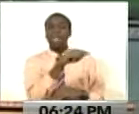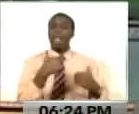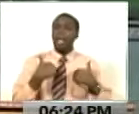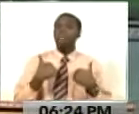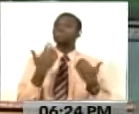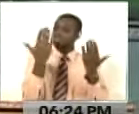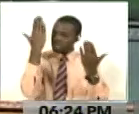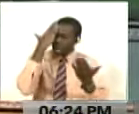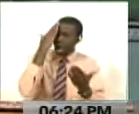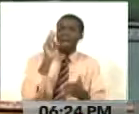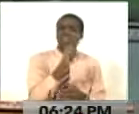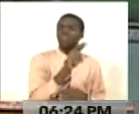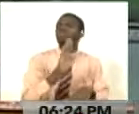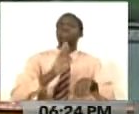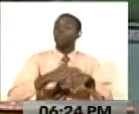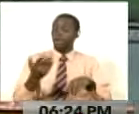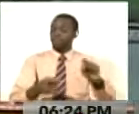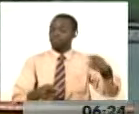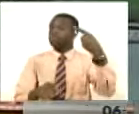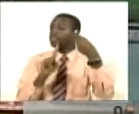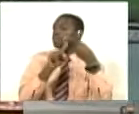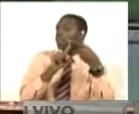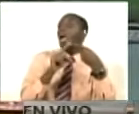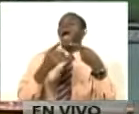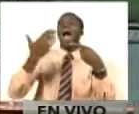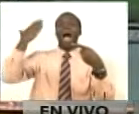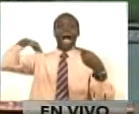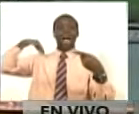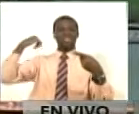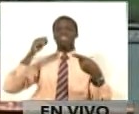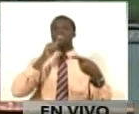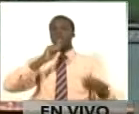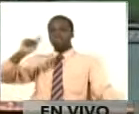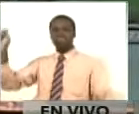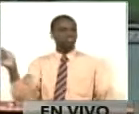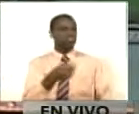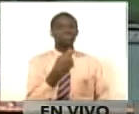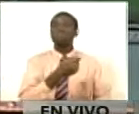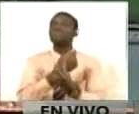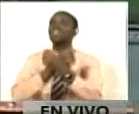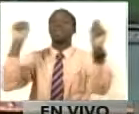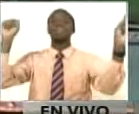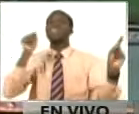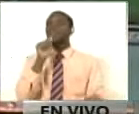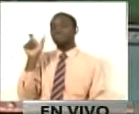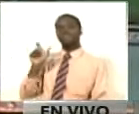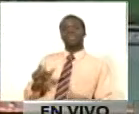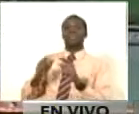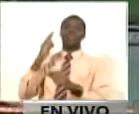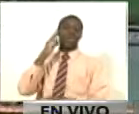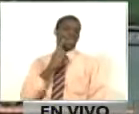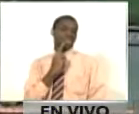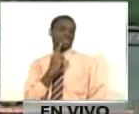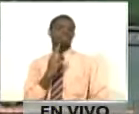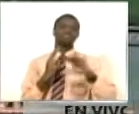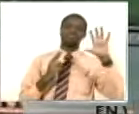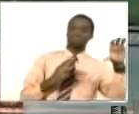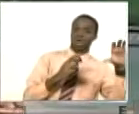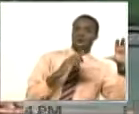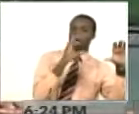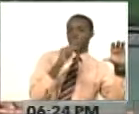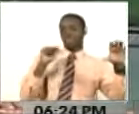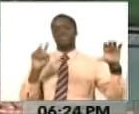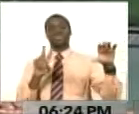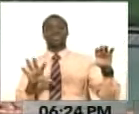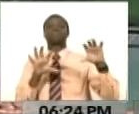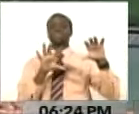porque nos dio la libertad, la misma espada de nuestro gran Simón Bolívar. A los dos pueblos. Somos un pueblo que nacimos de